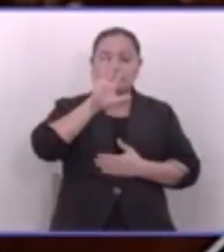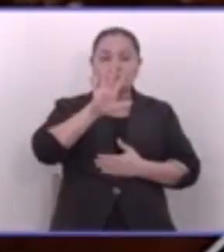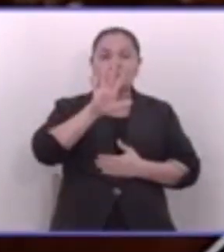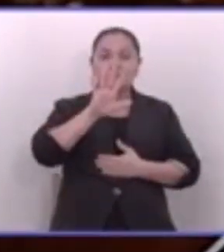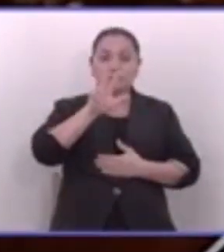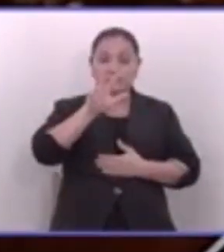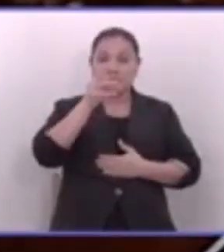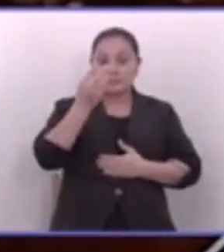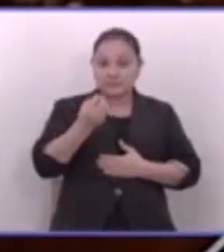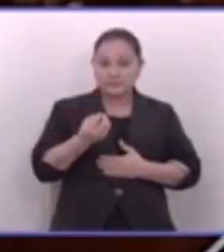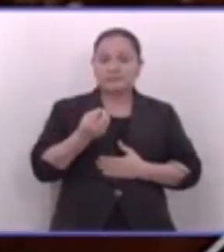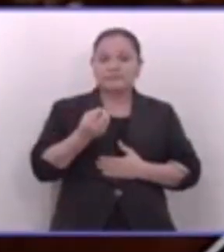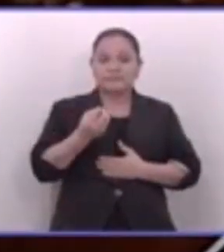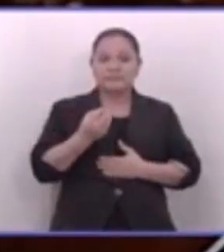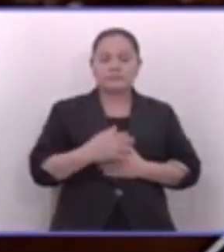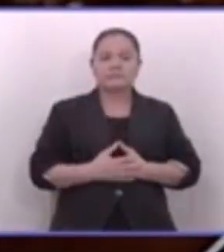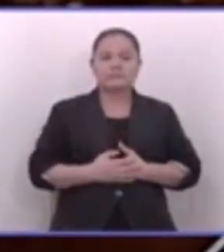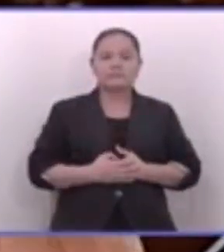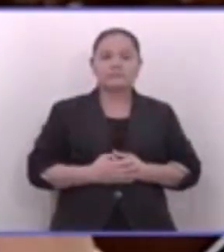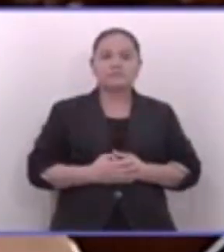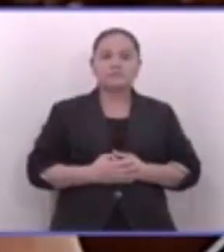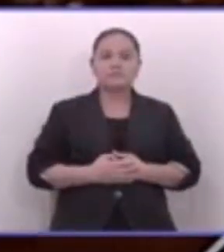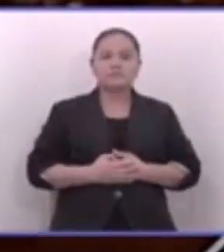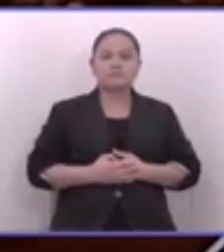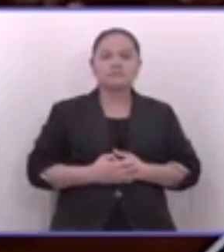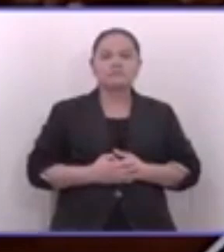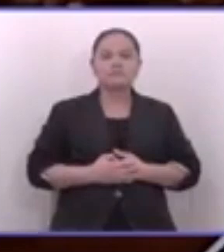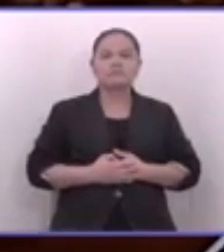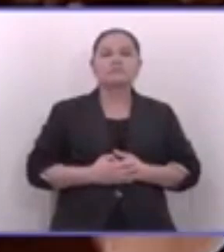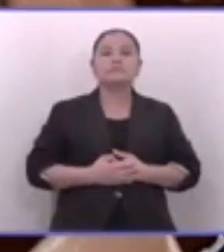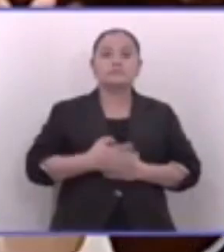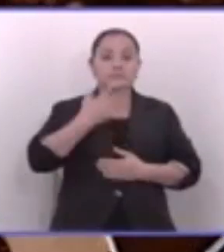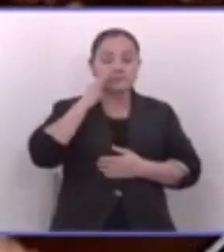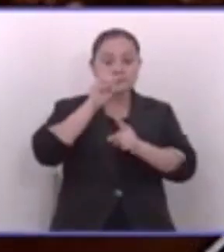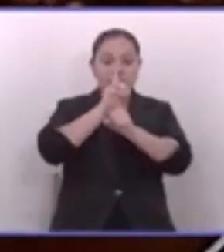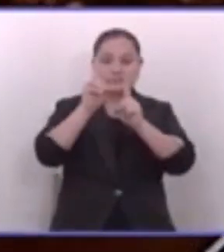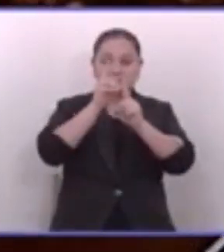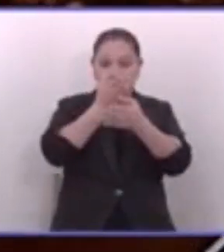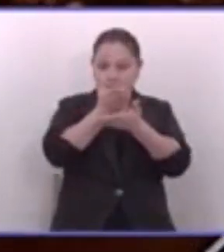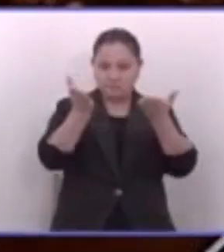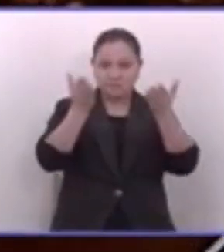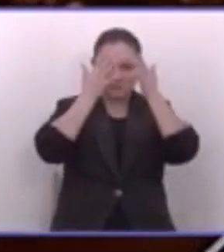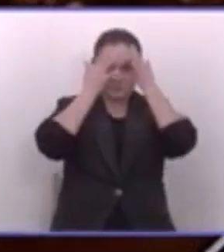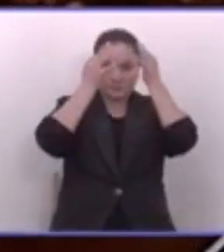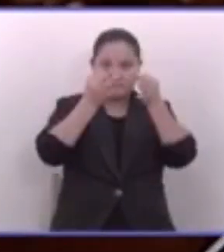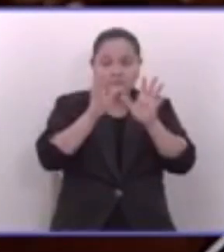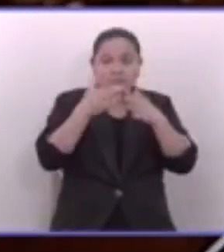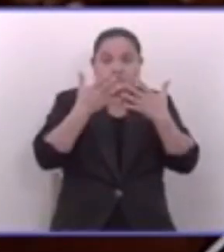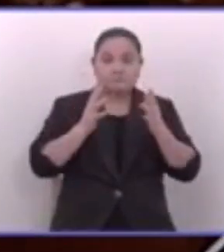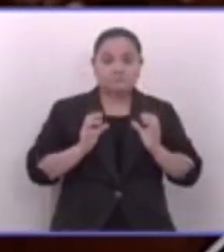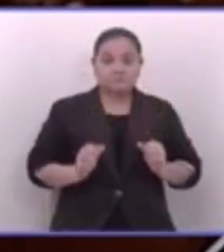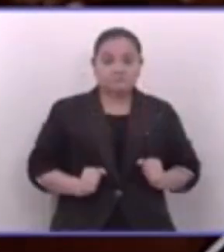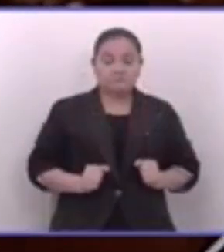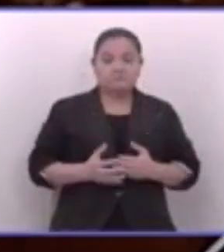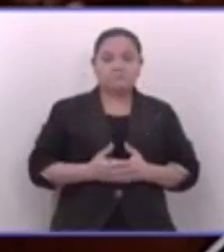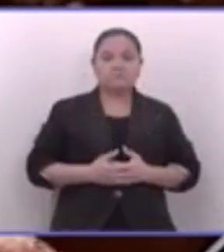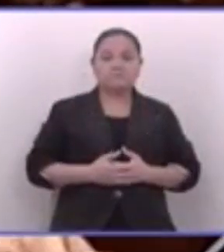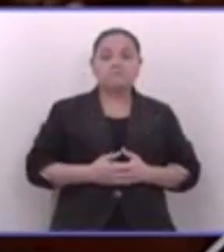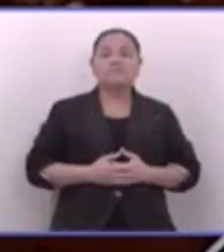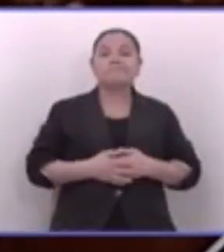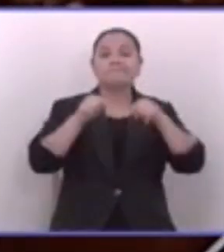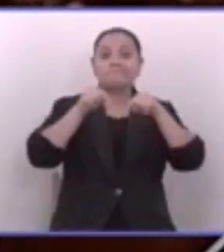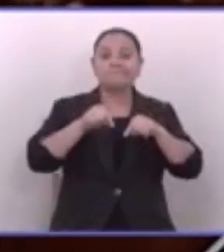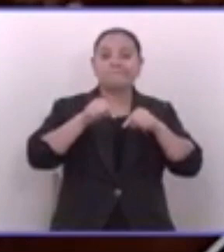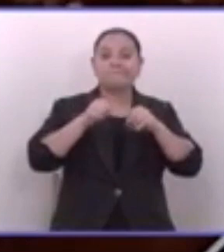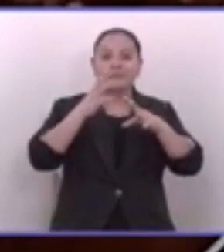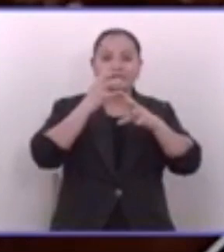30 días, encárguense de los delincuentes, se los dejo a ustedes, para eso está el gobierno. Pero aquí